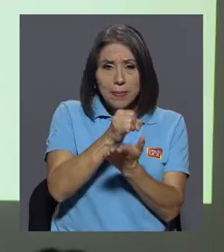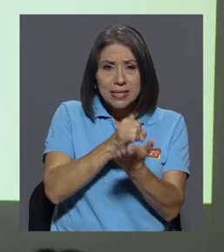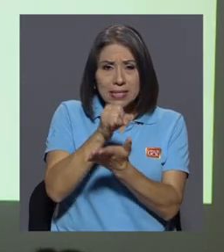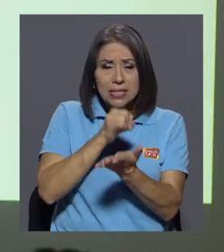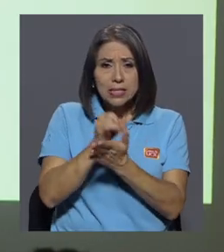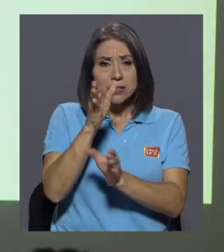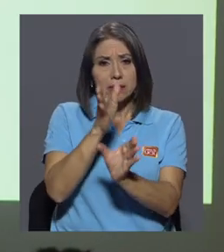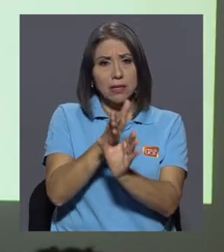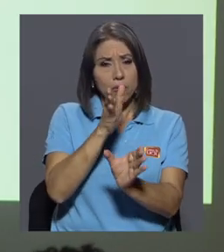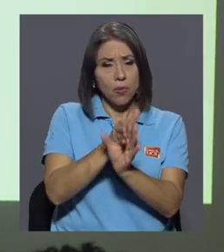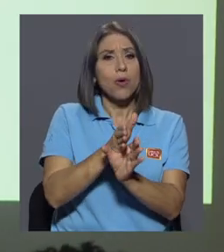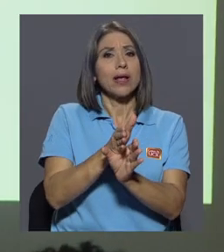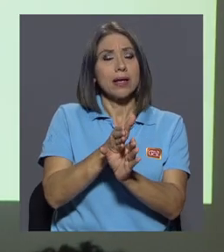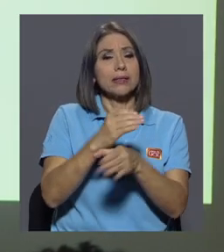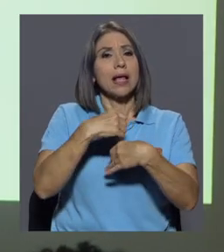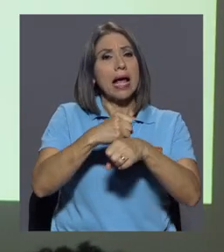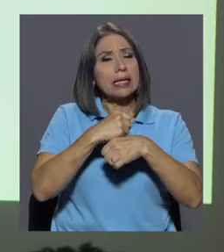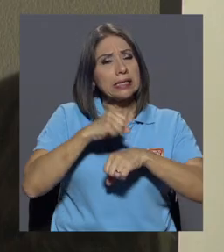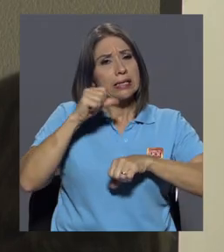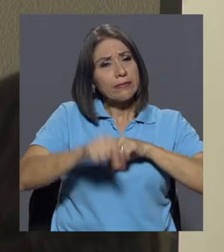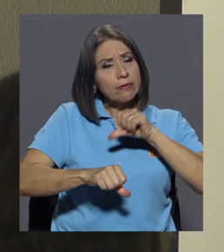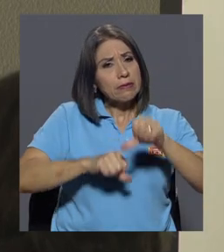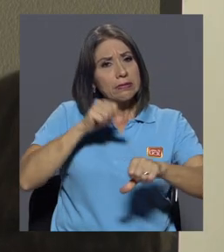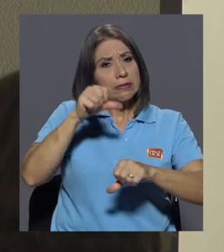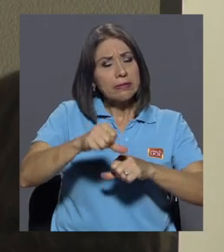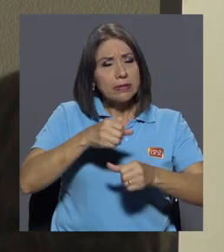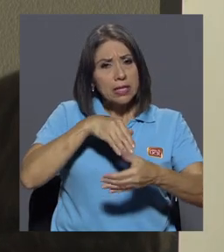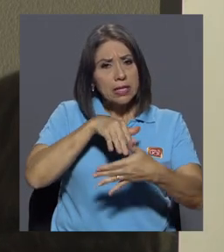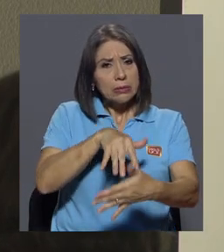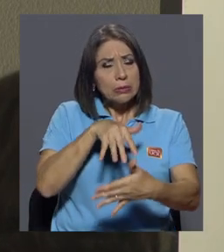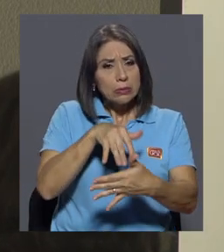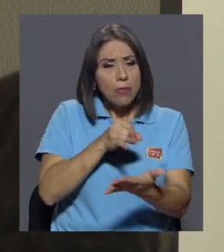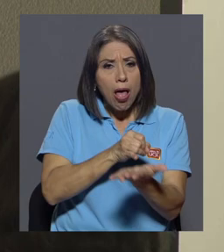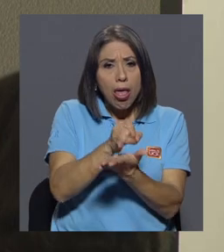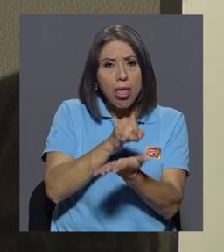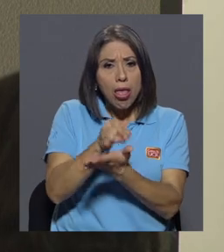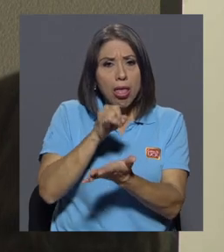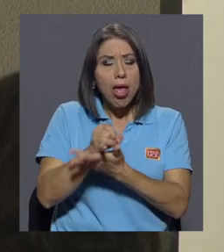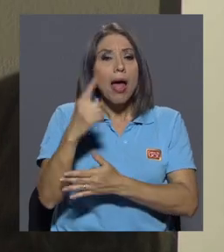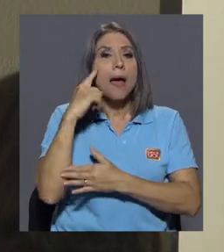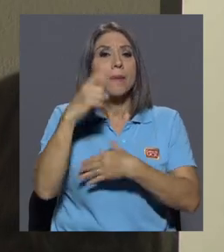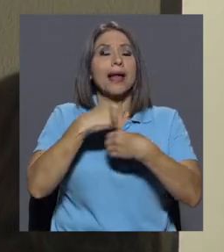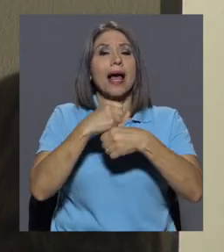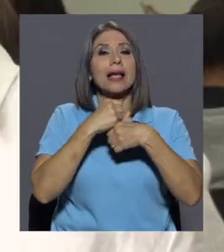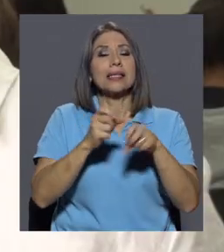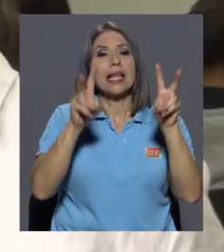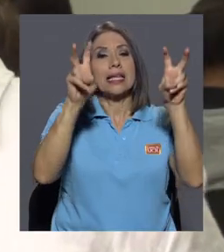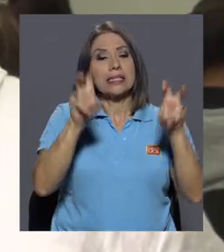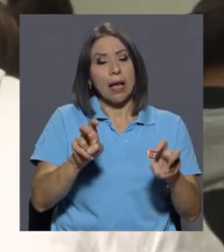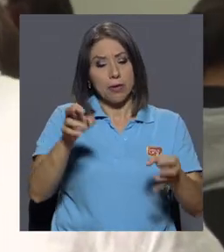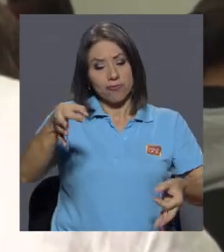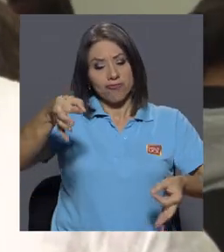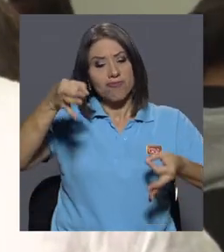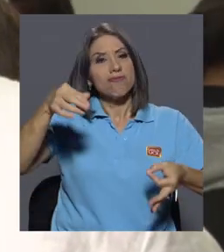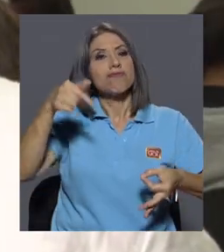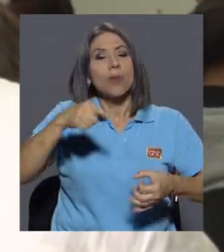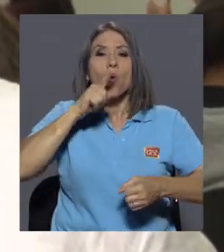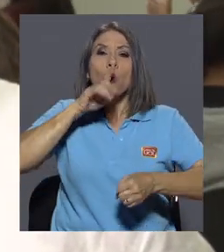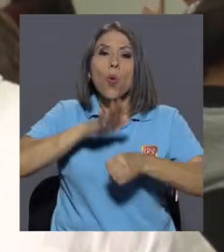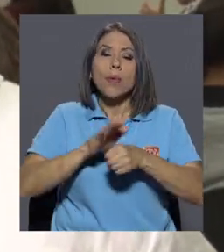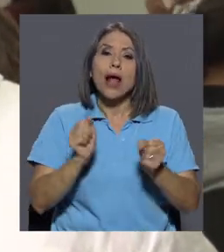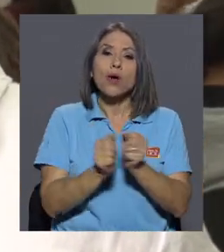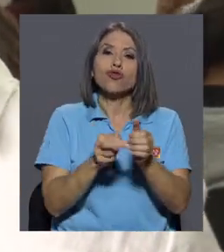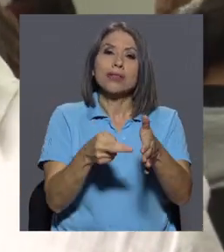Psicológicas realiza esfuerzos de investigación para poder hacer un instrumento que cumpla los requisitos y los